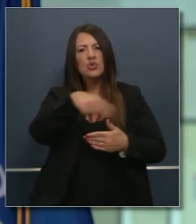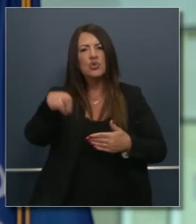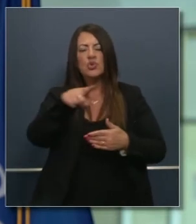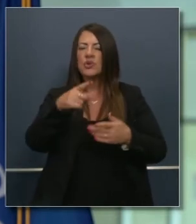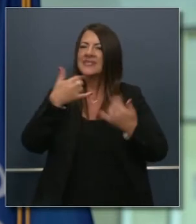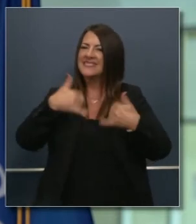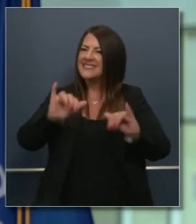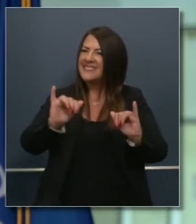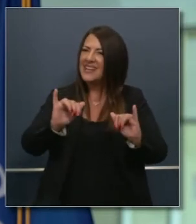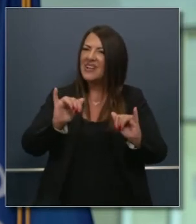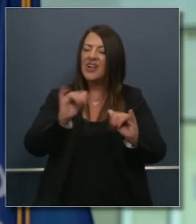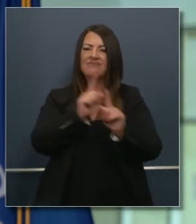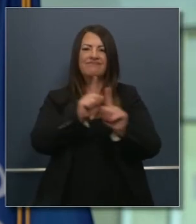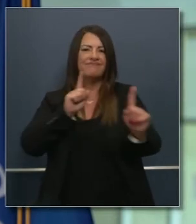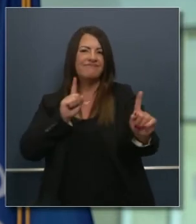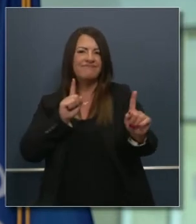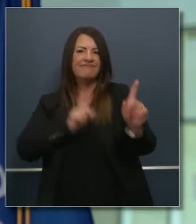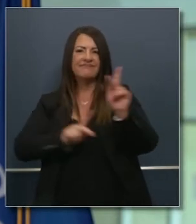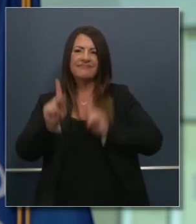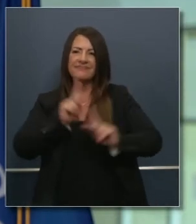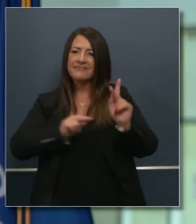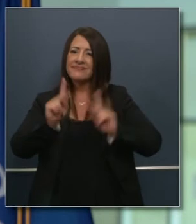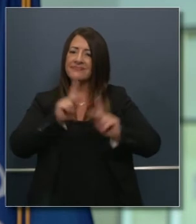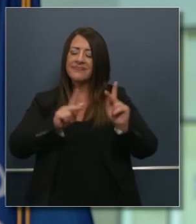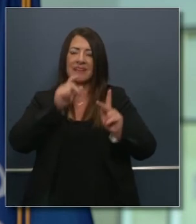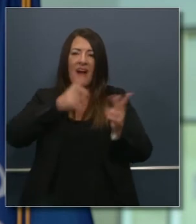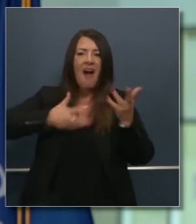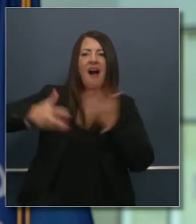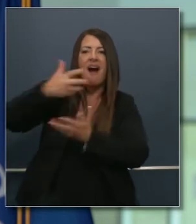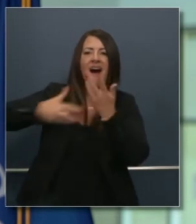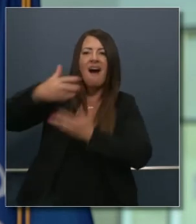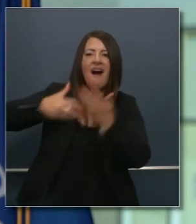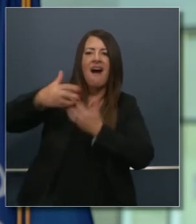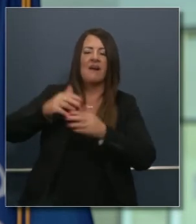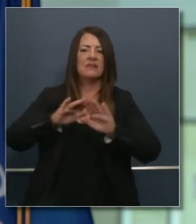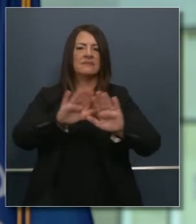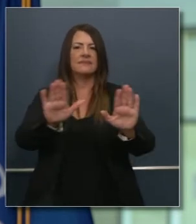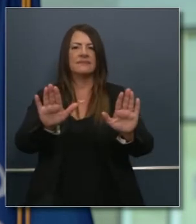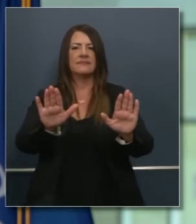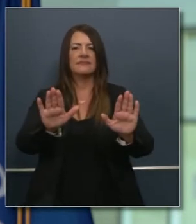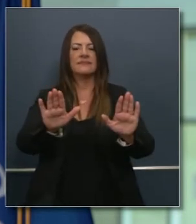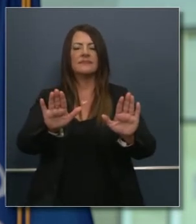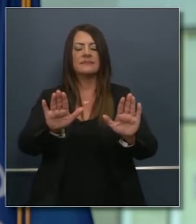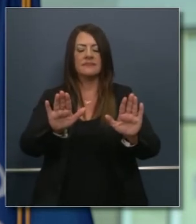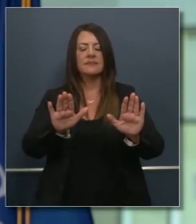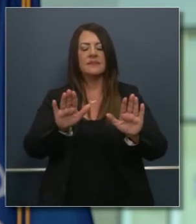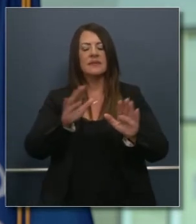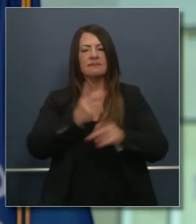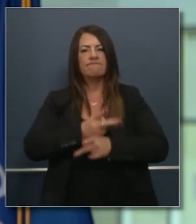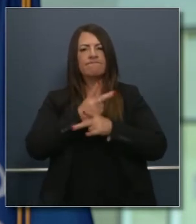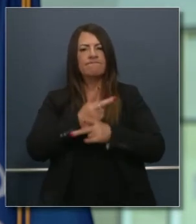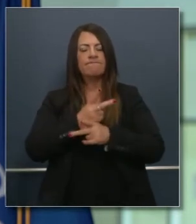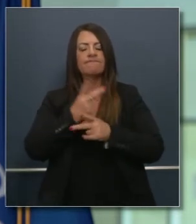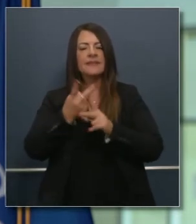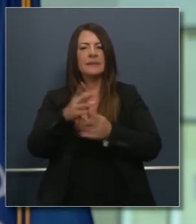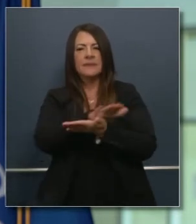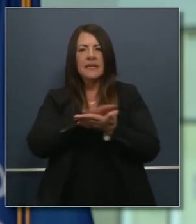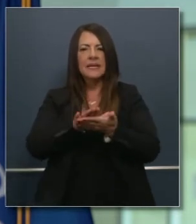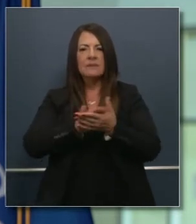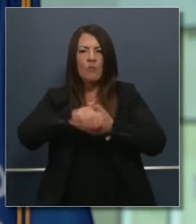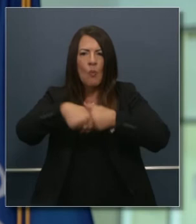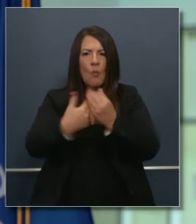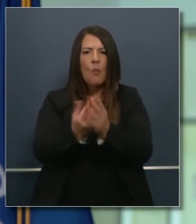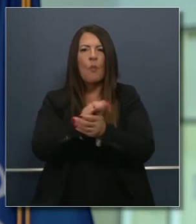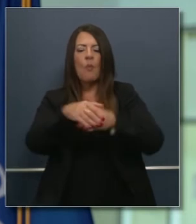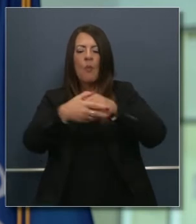les alentamos a que mantengan la distancia física que se combinen o mezclen lo menos posible con otras personas manténganse alejados de